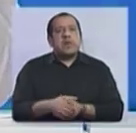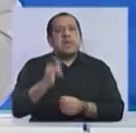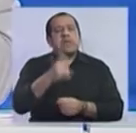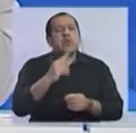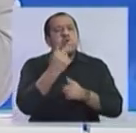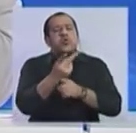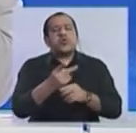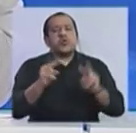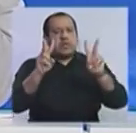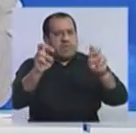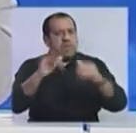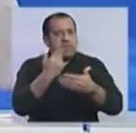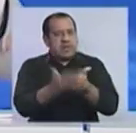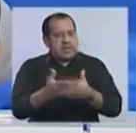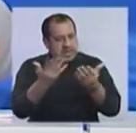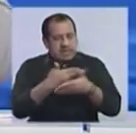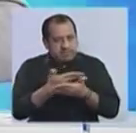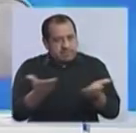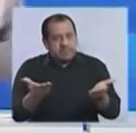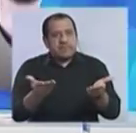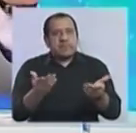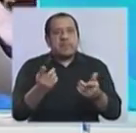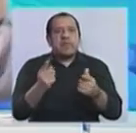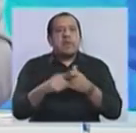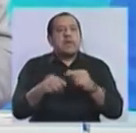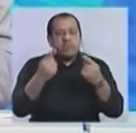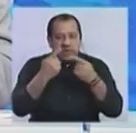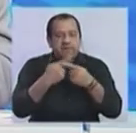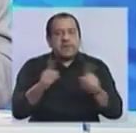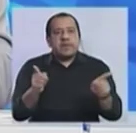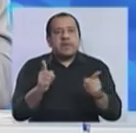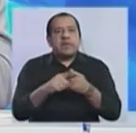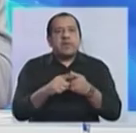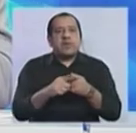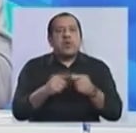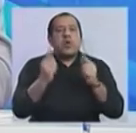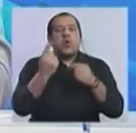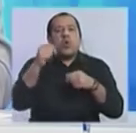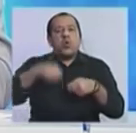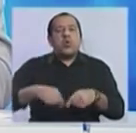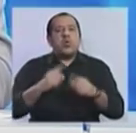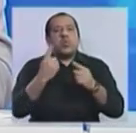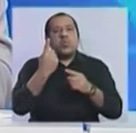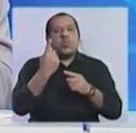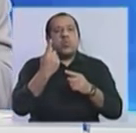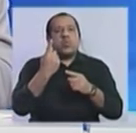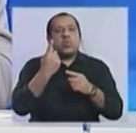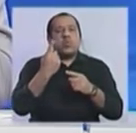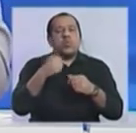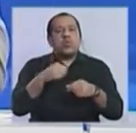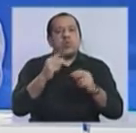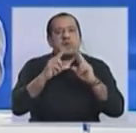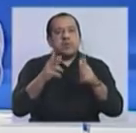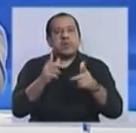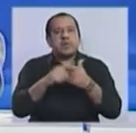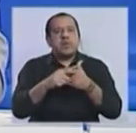plantearte que son bien distintos. Y los dos de analistas son bien distintos. Bien. Hoy un analista decía, y tiende